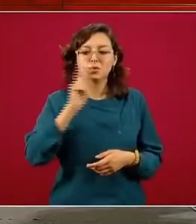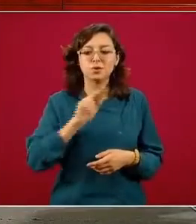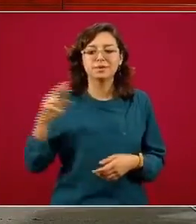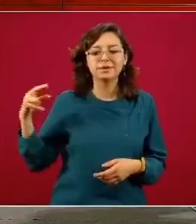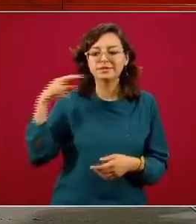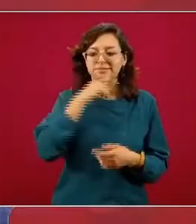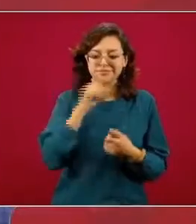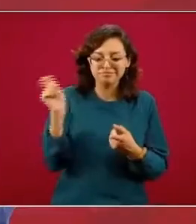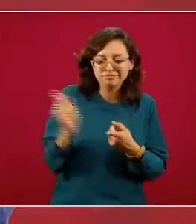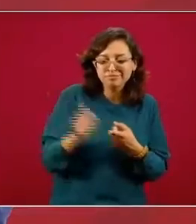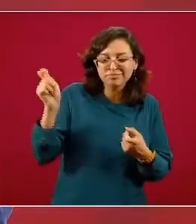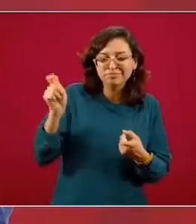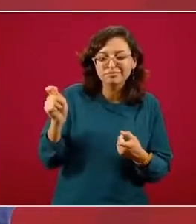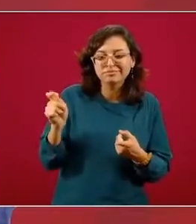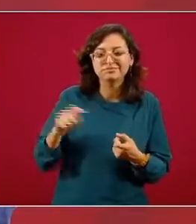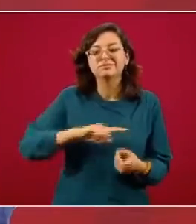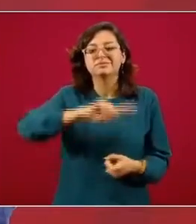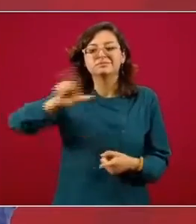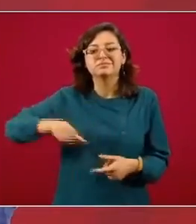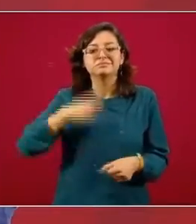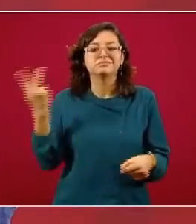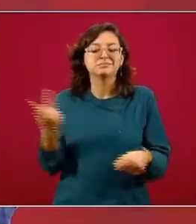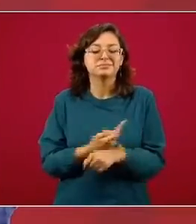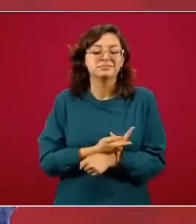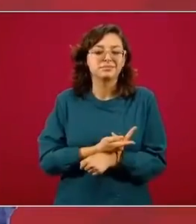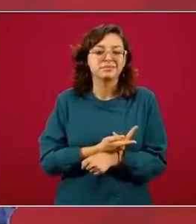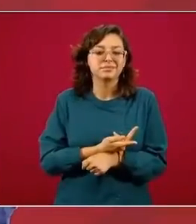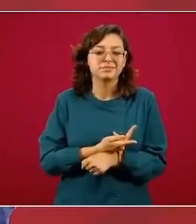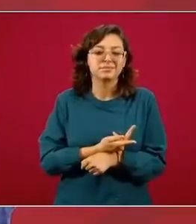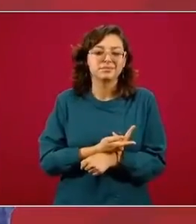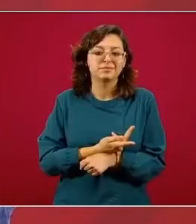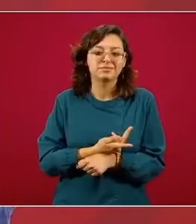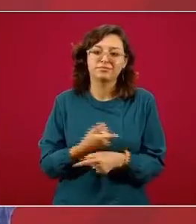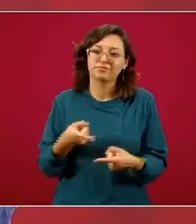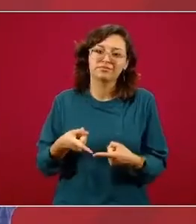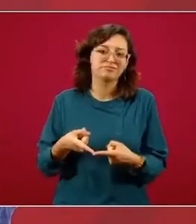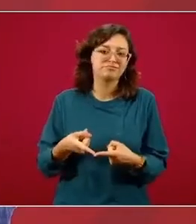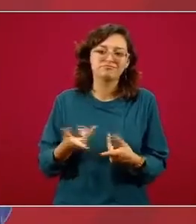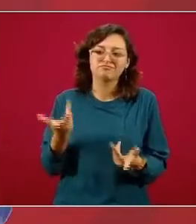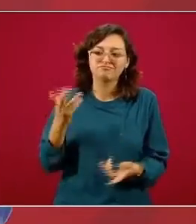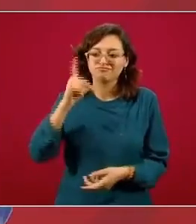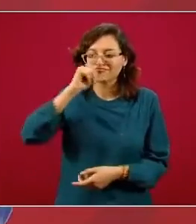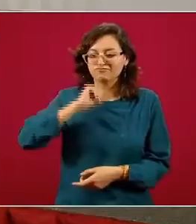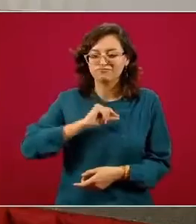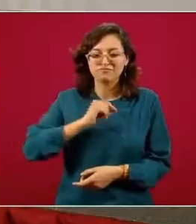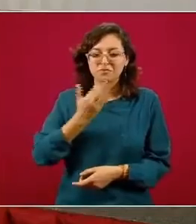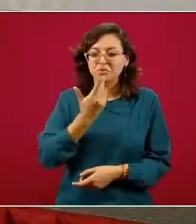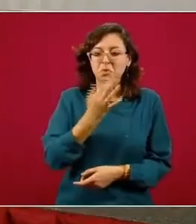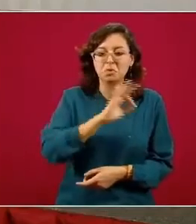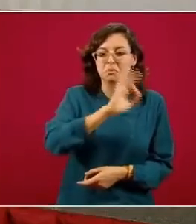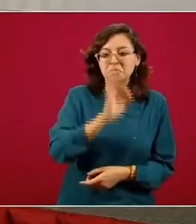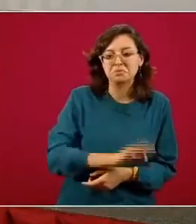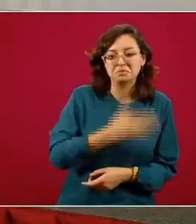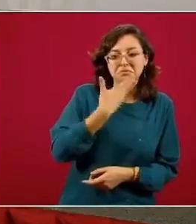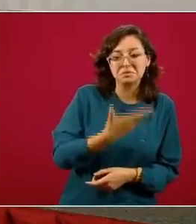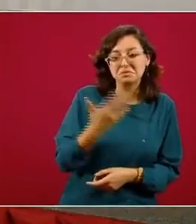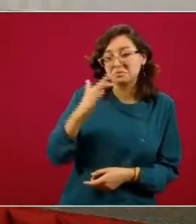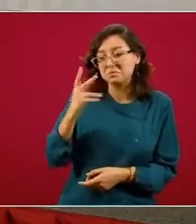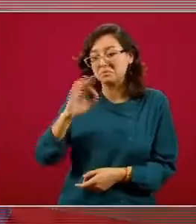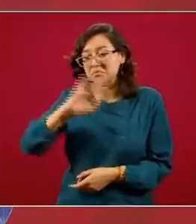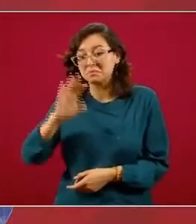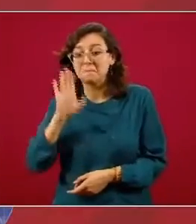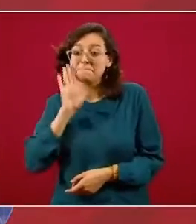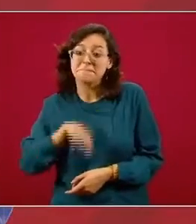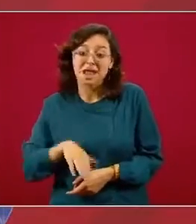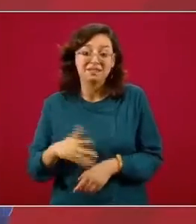rápida a pesar de que el resultado sería un resultado poco confiable es difícil saber pero si pensáramos